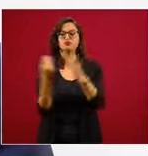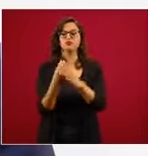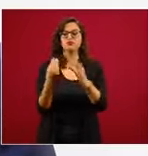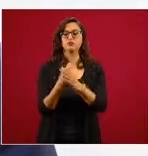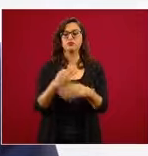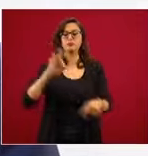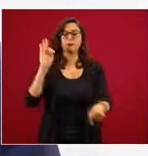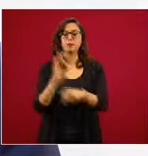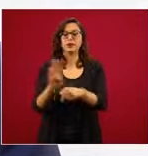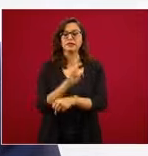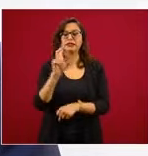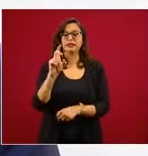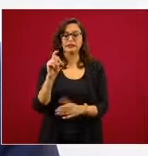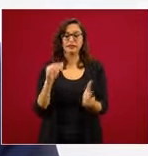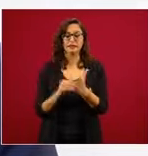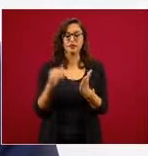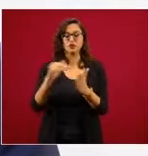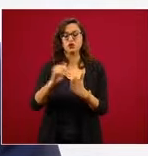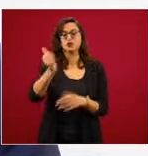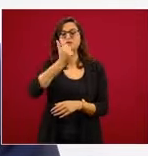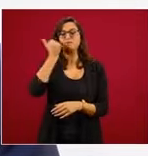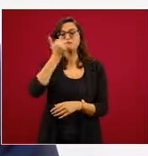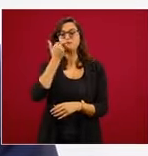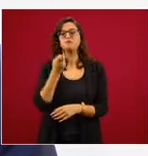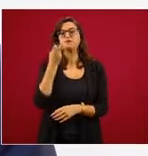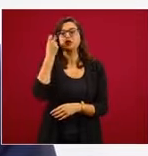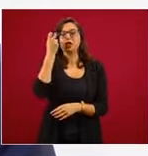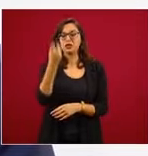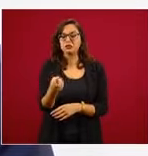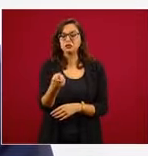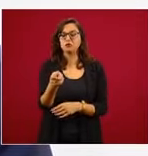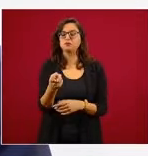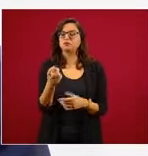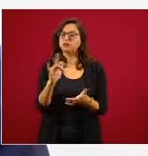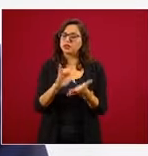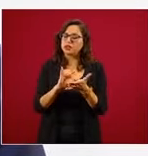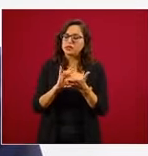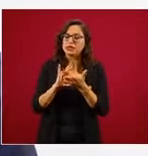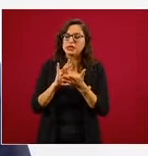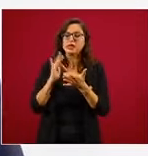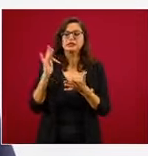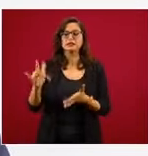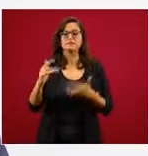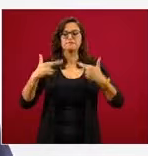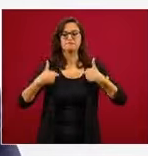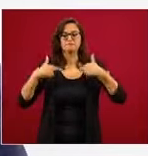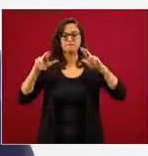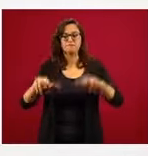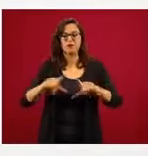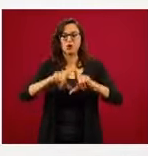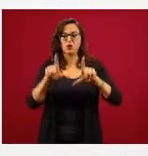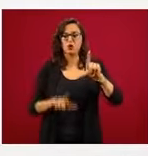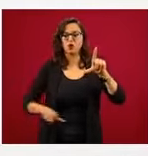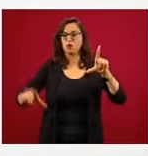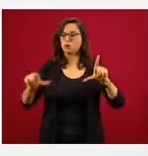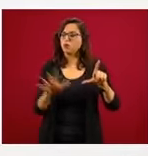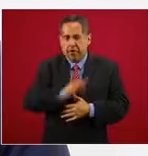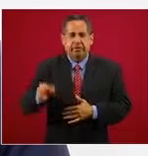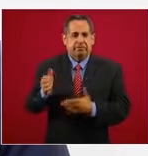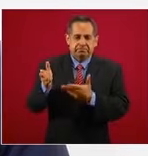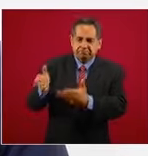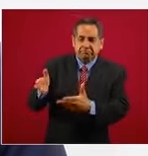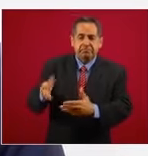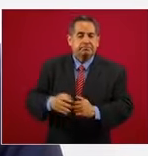millones de estudiantes. No tengo más que decirles gracias en nombre del gobierno y de nuestro pueblo.